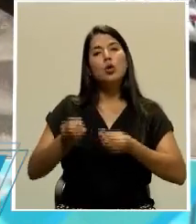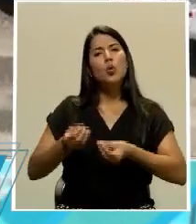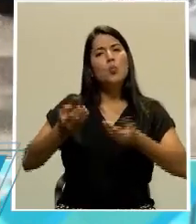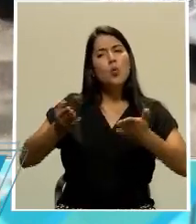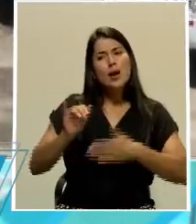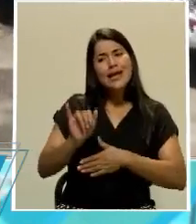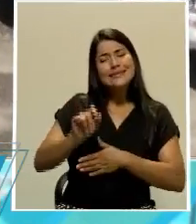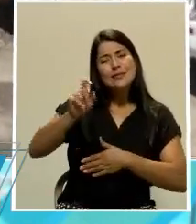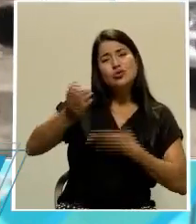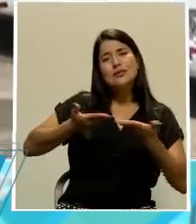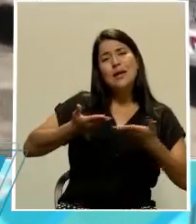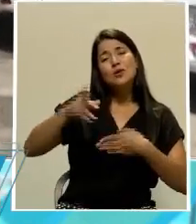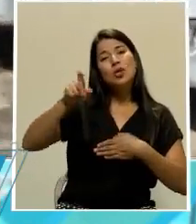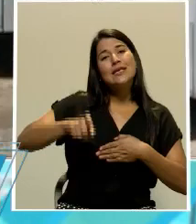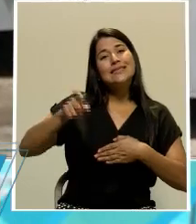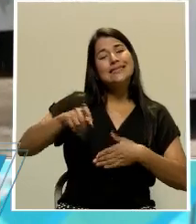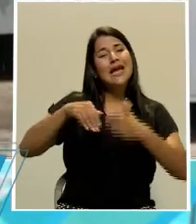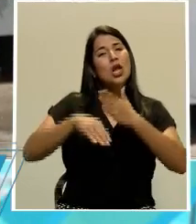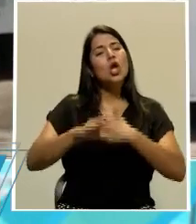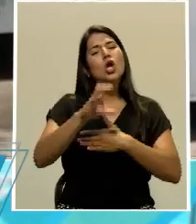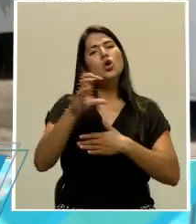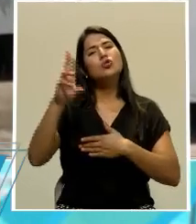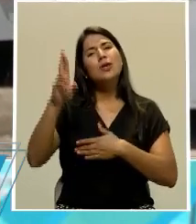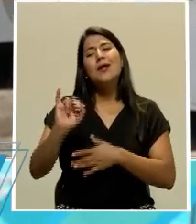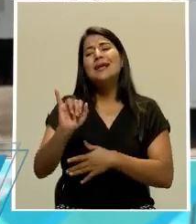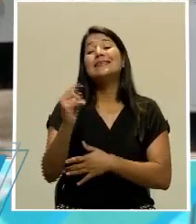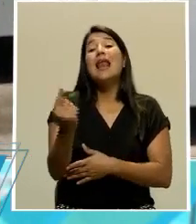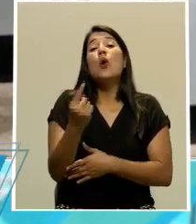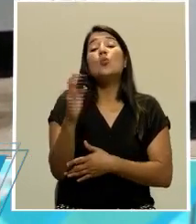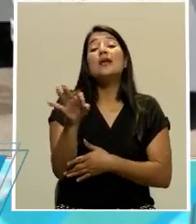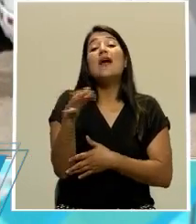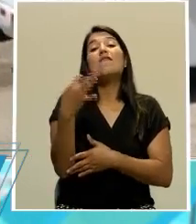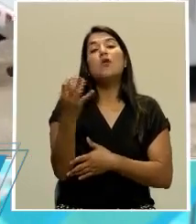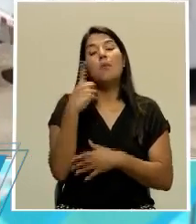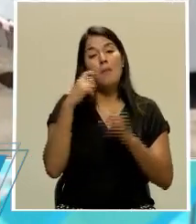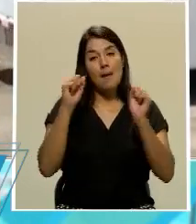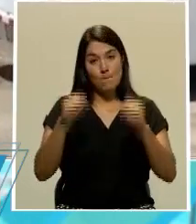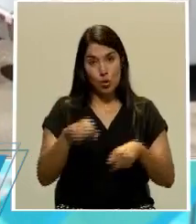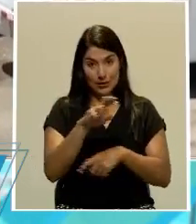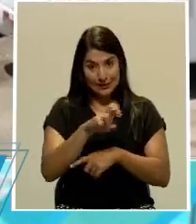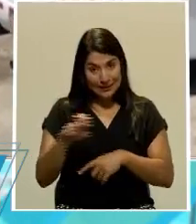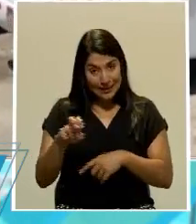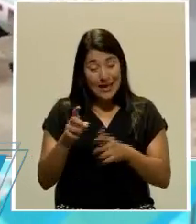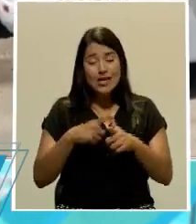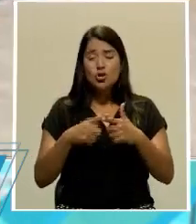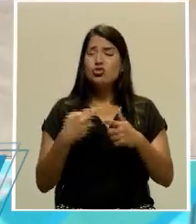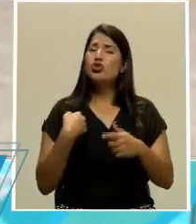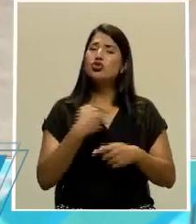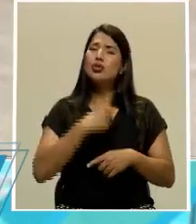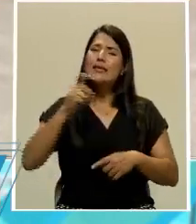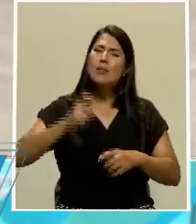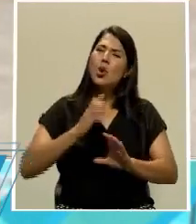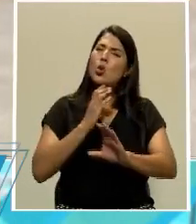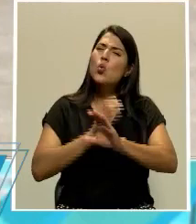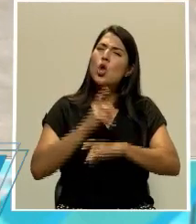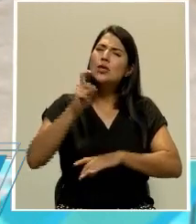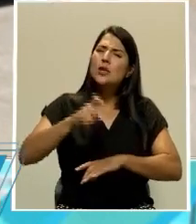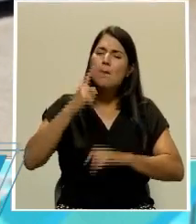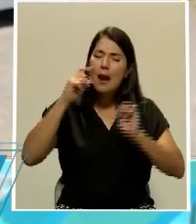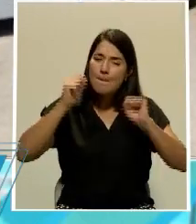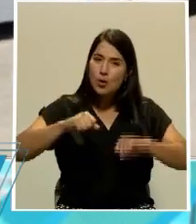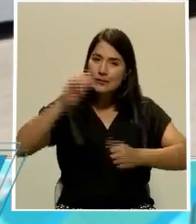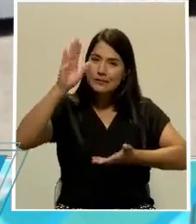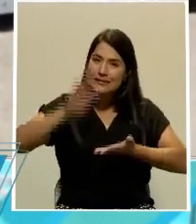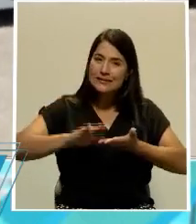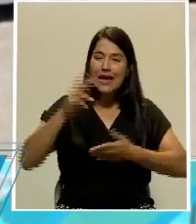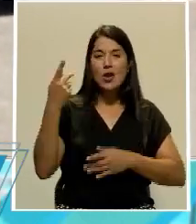necesario en el país. Hay mucha gente que es un único medio para trasladarse. Entonces tenemos que tomar las medidas necesarias para minimizar los riesgos